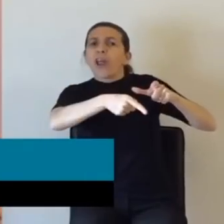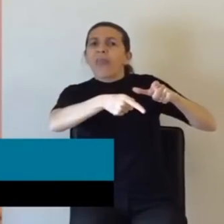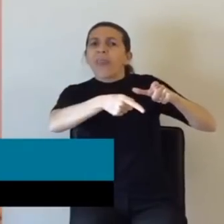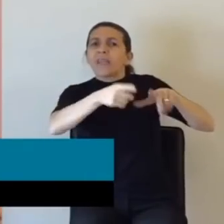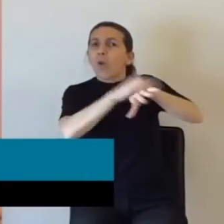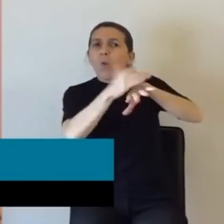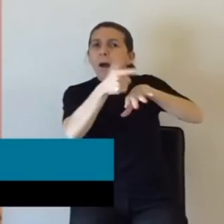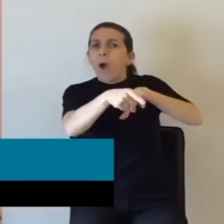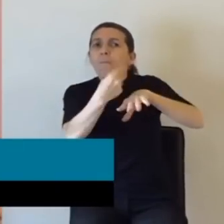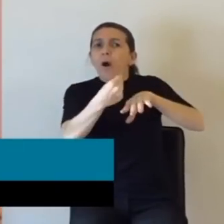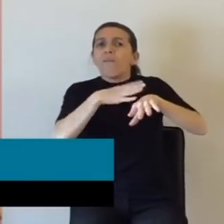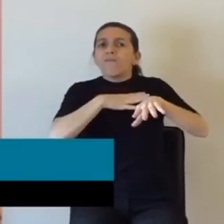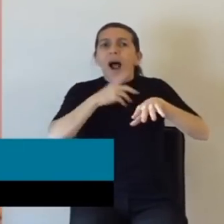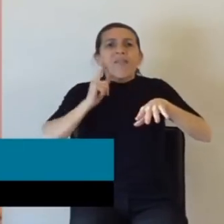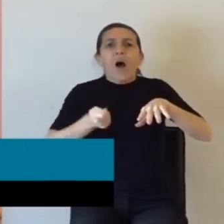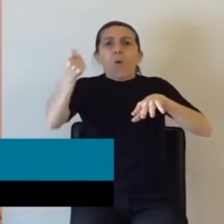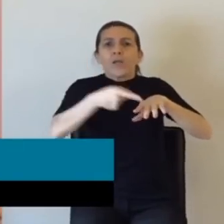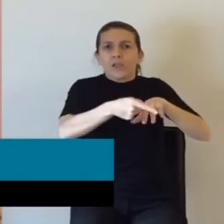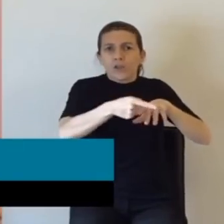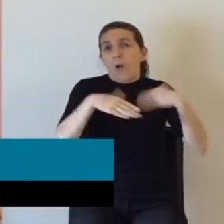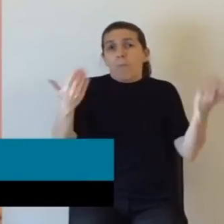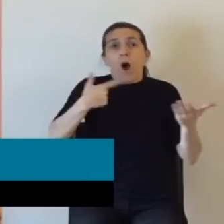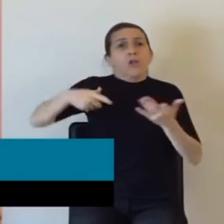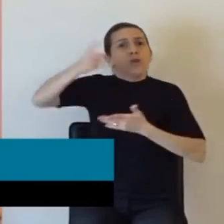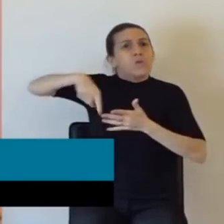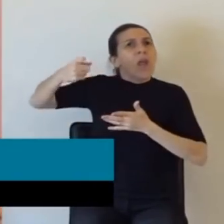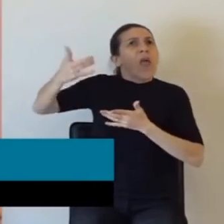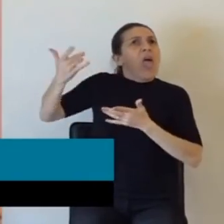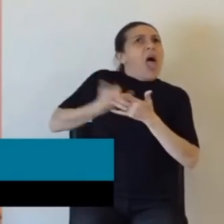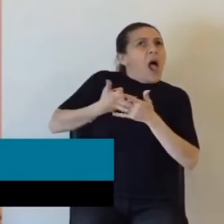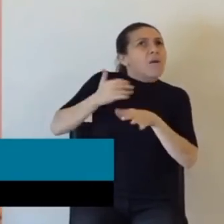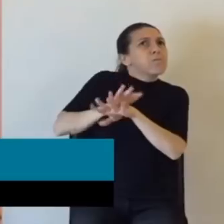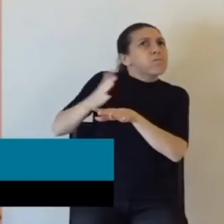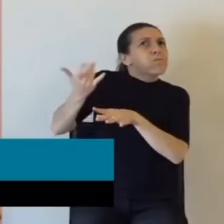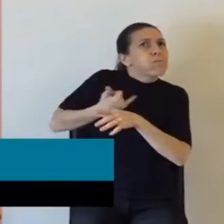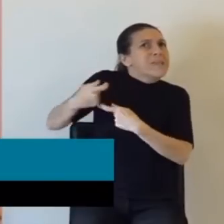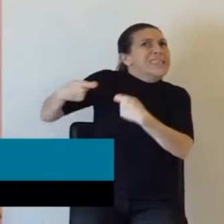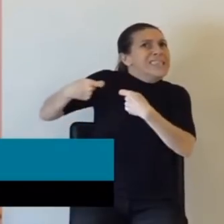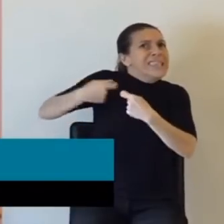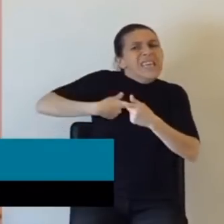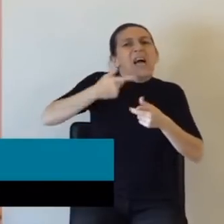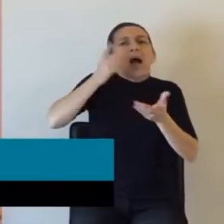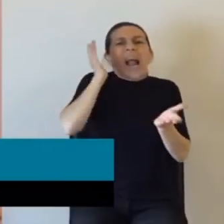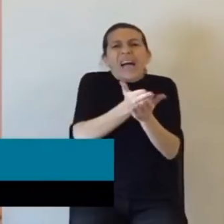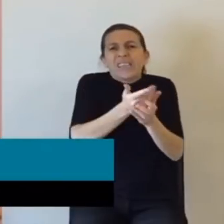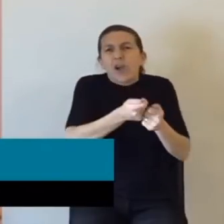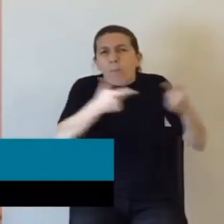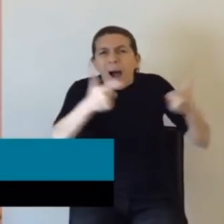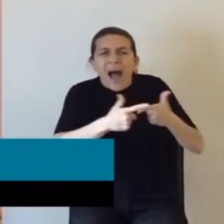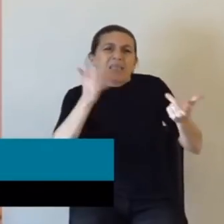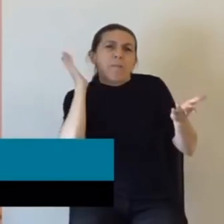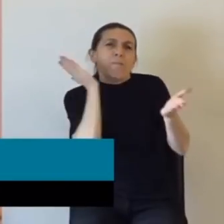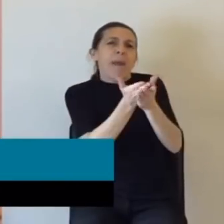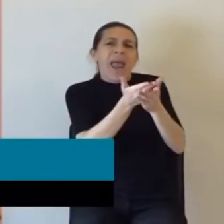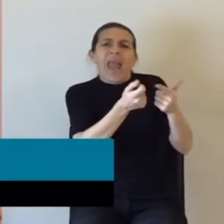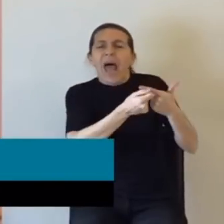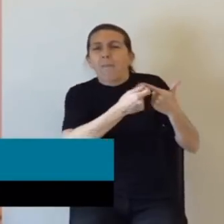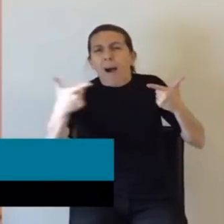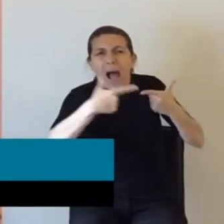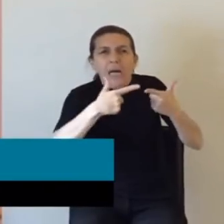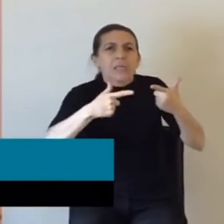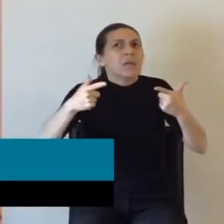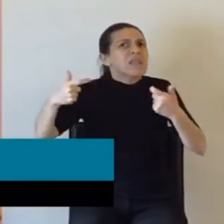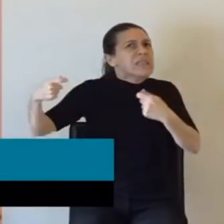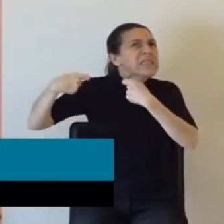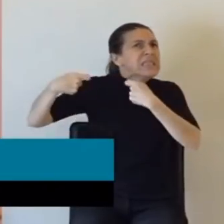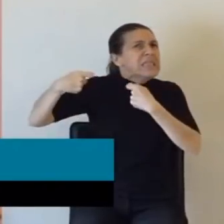Entonces, aquellos que nos invitan a aumentar los castigos, a aumentar las penas, que nos invitan a